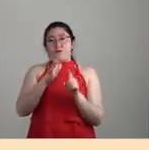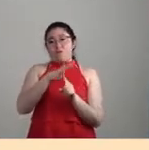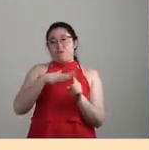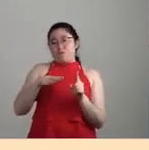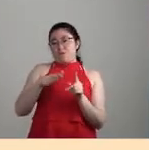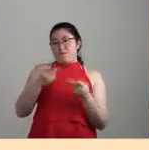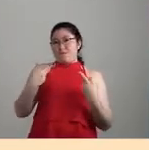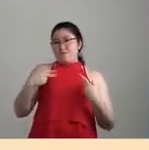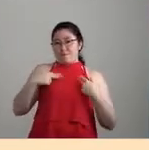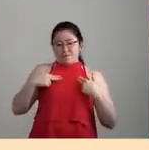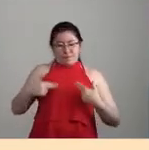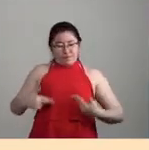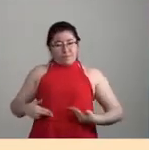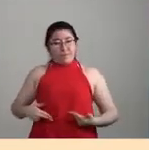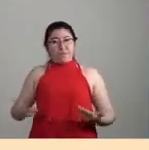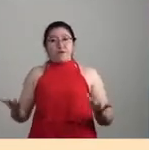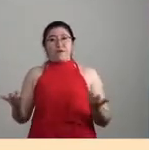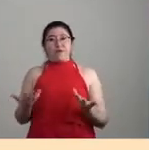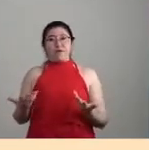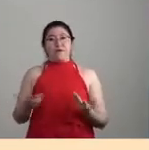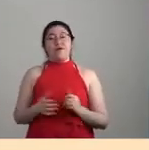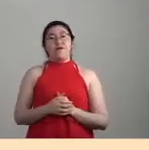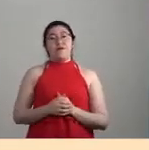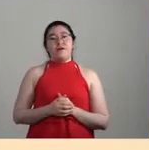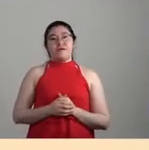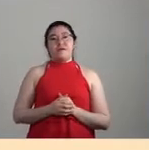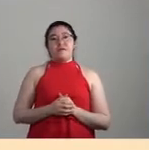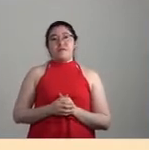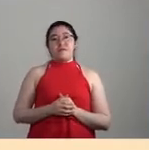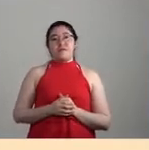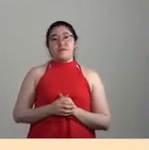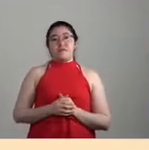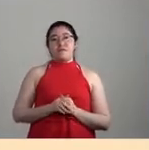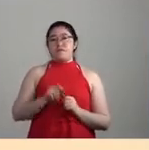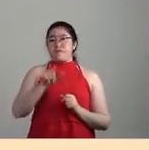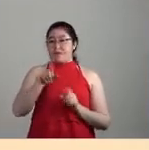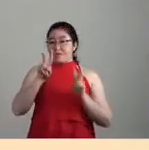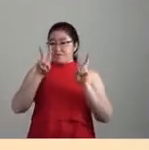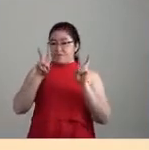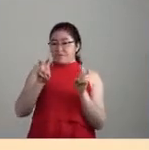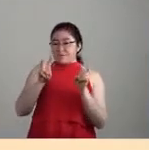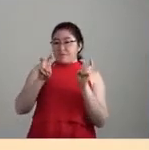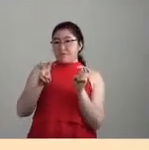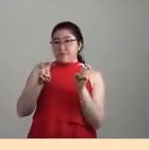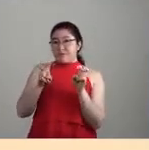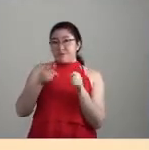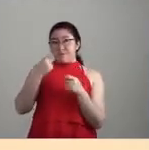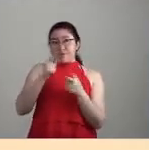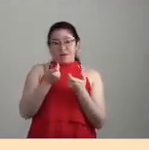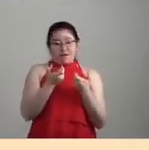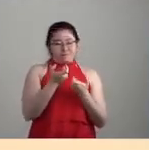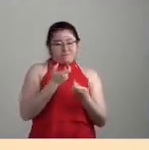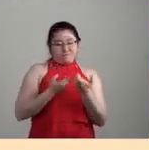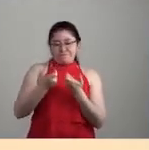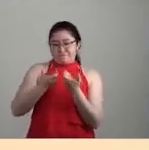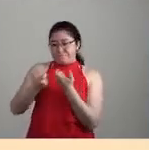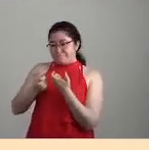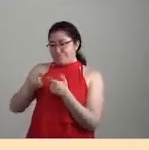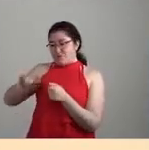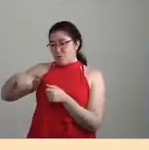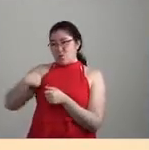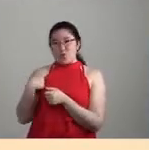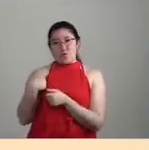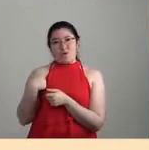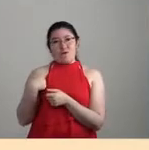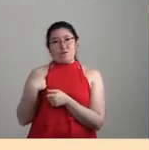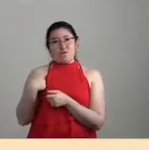genera en términos de lo que sería una lógica de acumulación capitalista. Entonces, la ecología mundo lo que